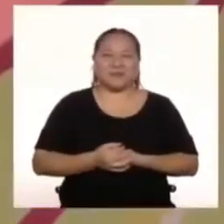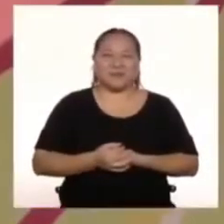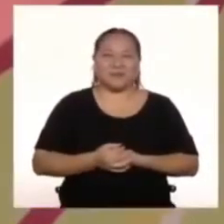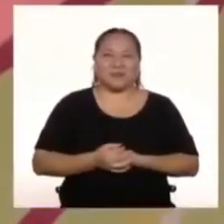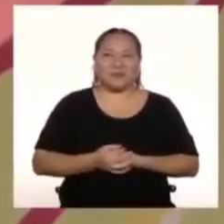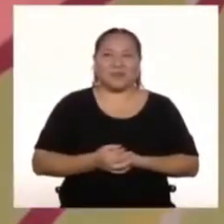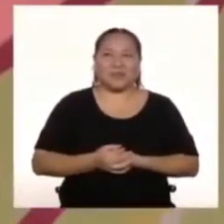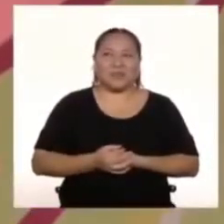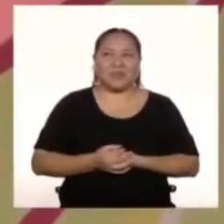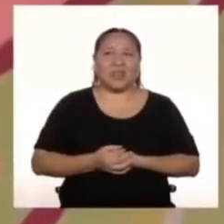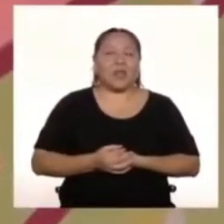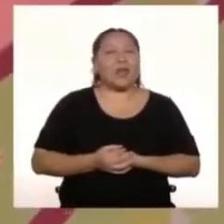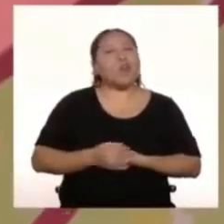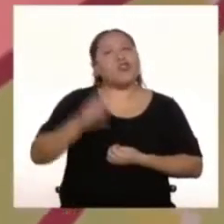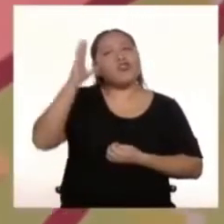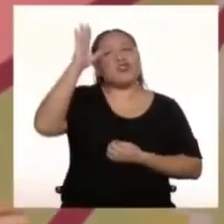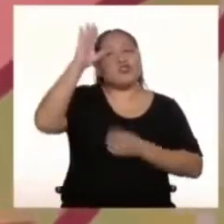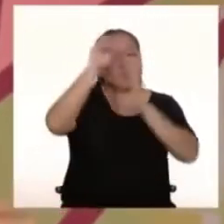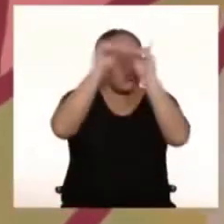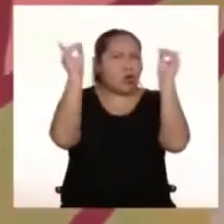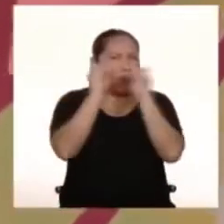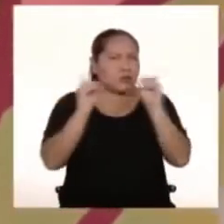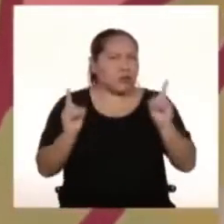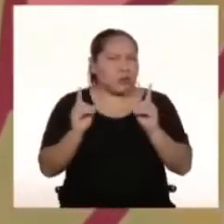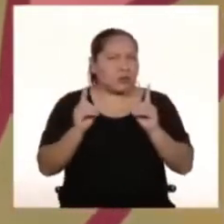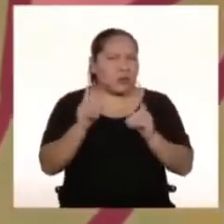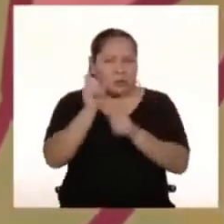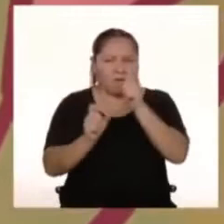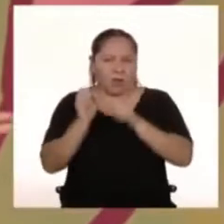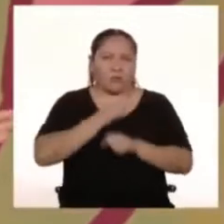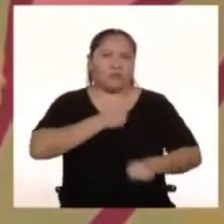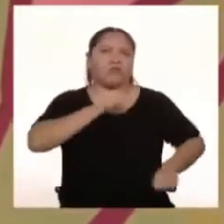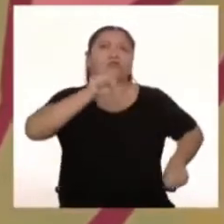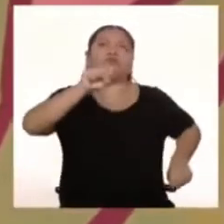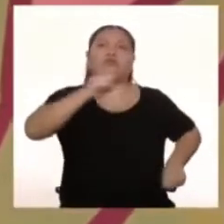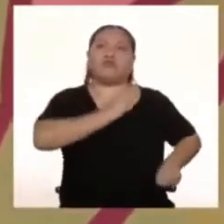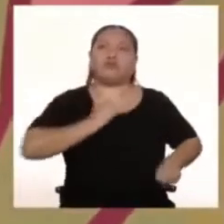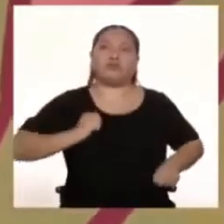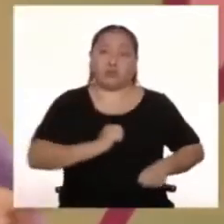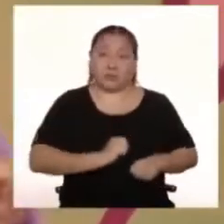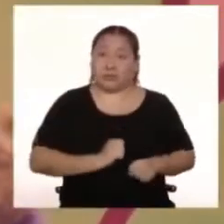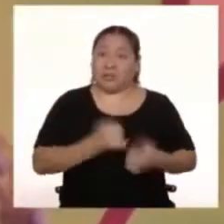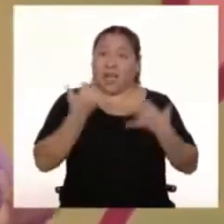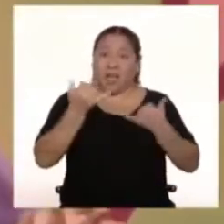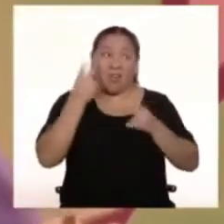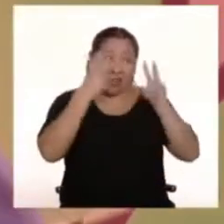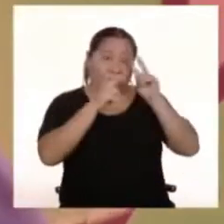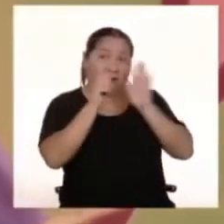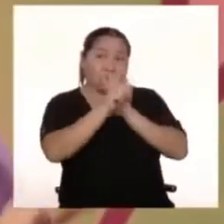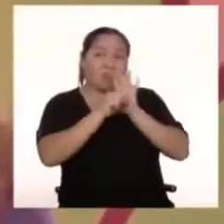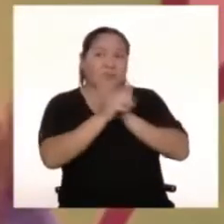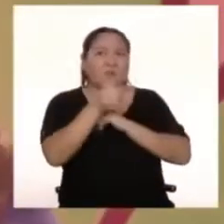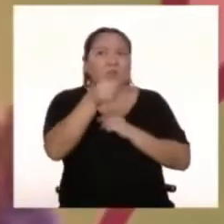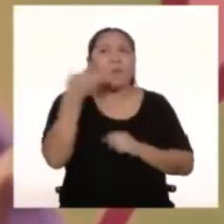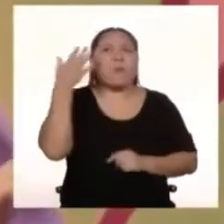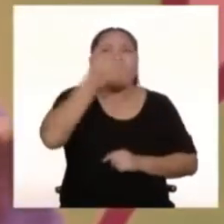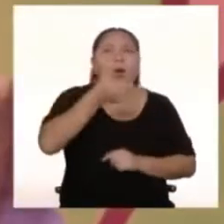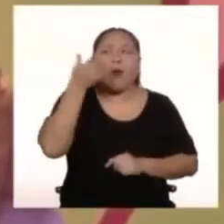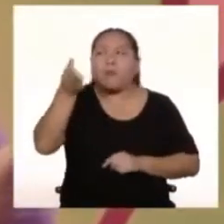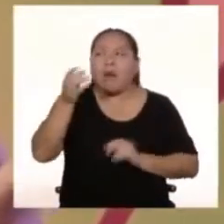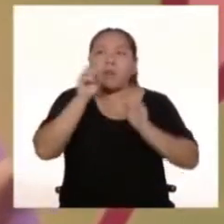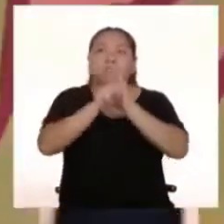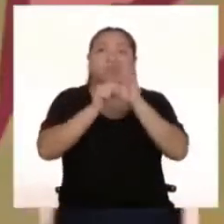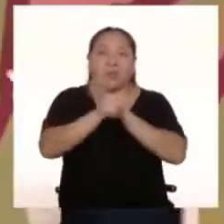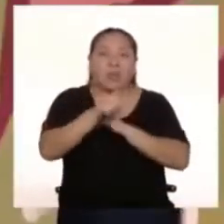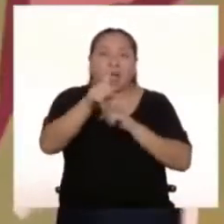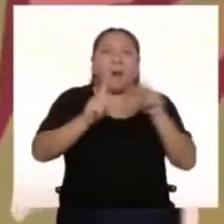¿Dioses y superhéroes? Los superhéroes están de moda Los la cartelera lo dice Cada vez que vamos al cine hay una película